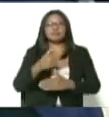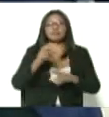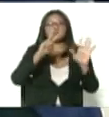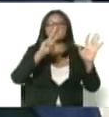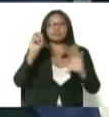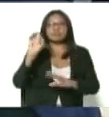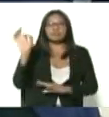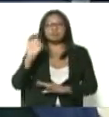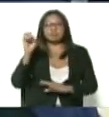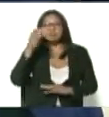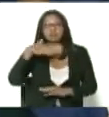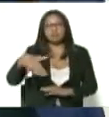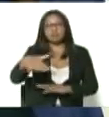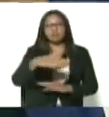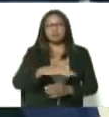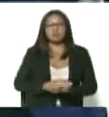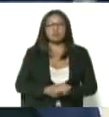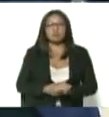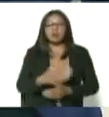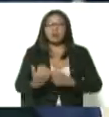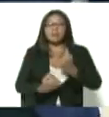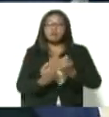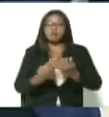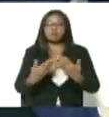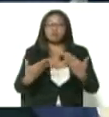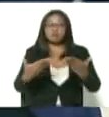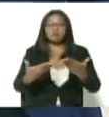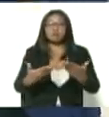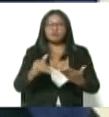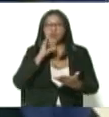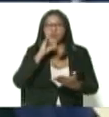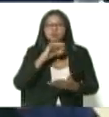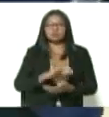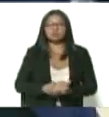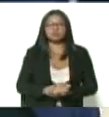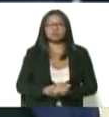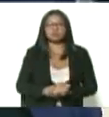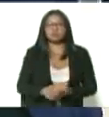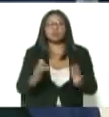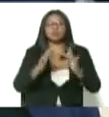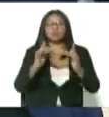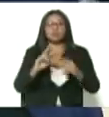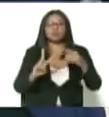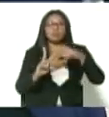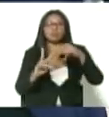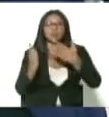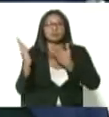% de la población venezolana es el aporte que podemos compartir con ustedes a esta hora y con él retornamos al contacto adelante delante